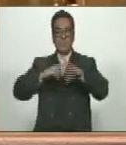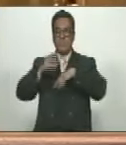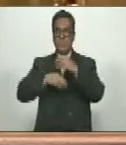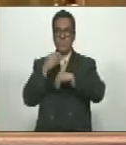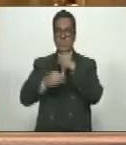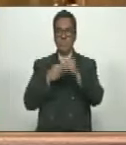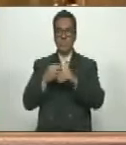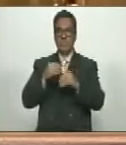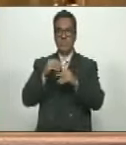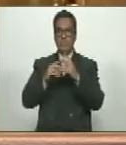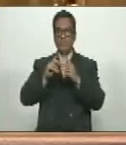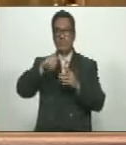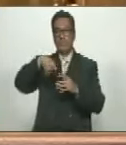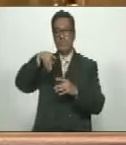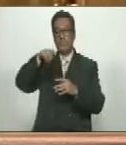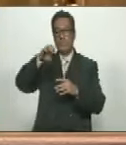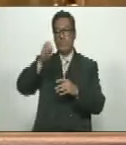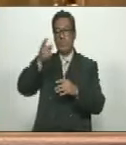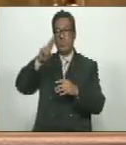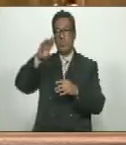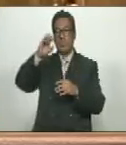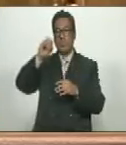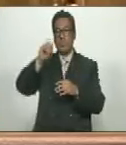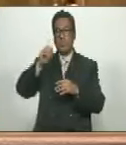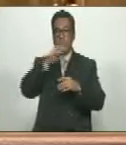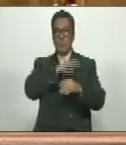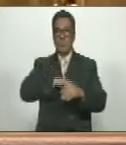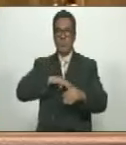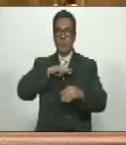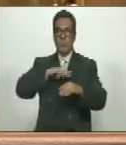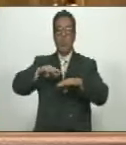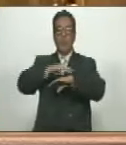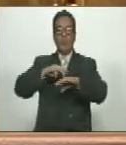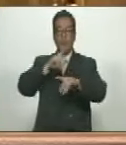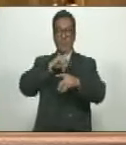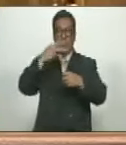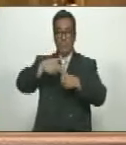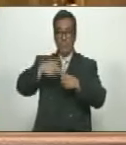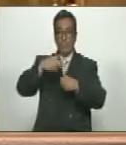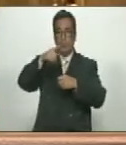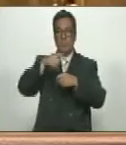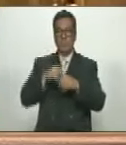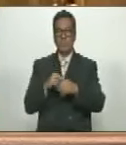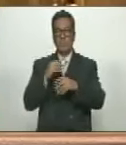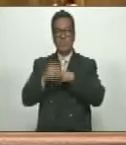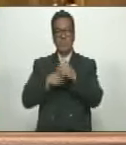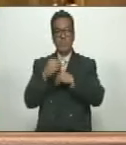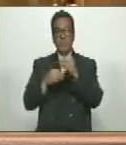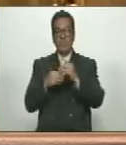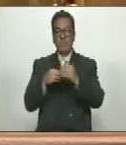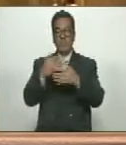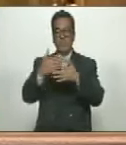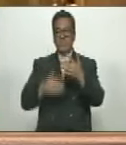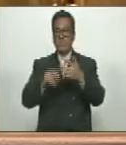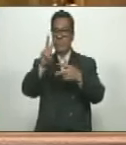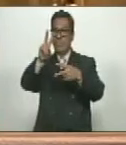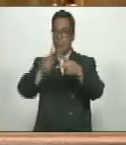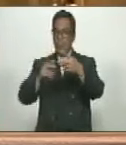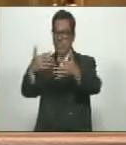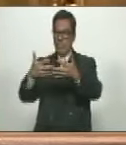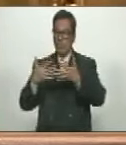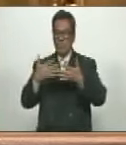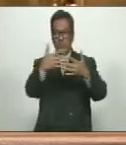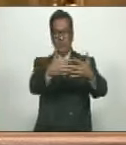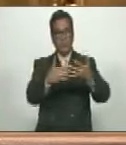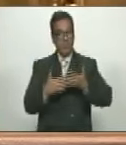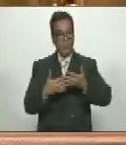suscrita por el ciudadano Pedro Rafael Tellechea Ruiz, ministro del Poder Popular de Petróleo, mediante la cual remitió dos informes favorables